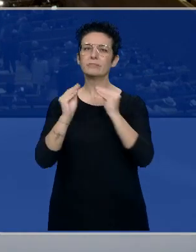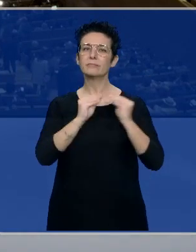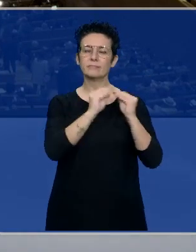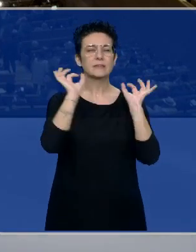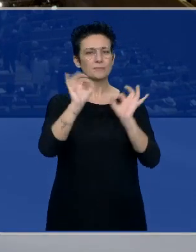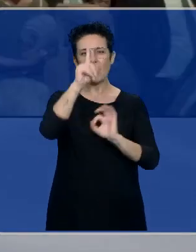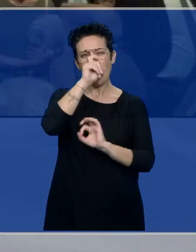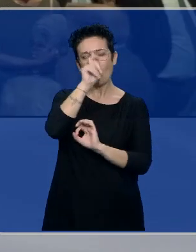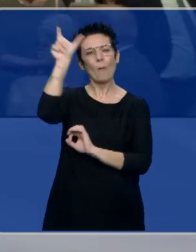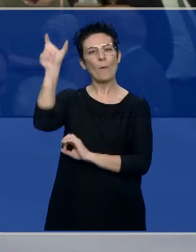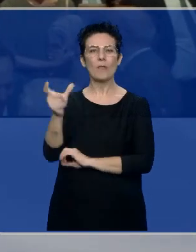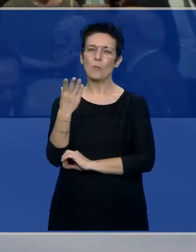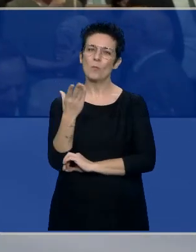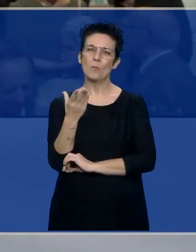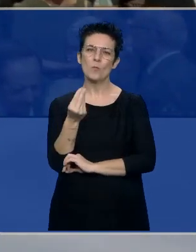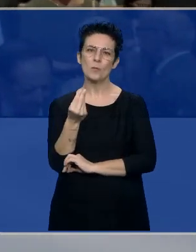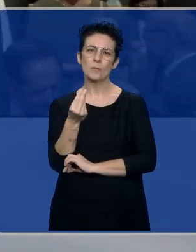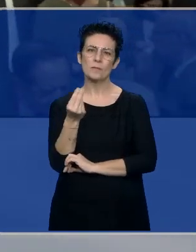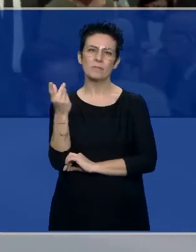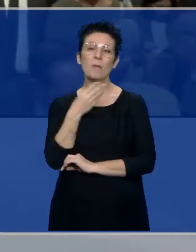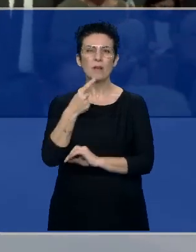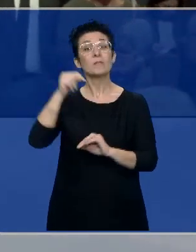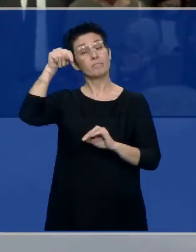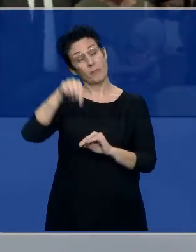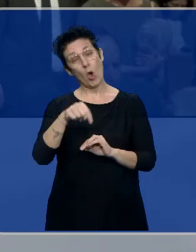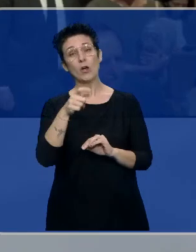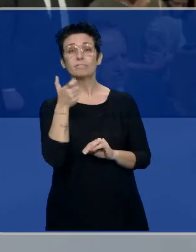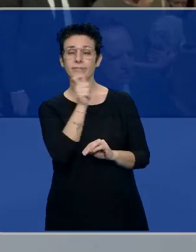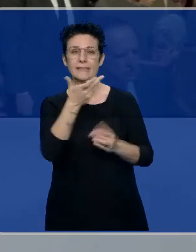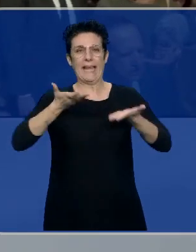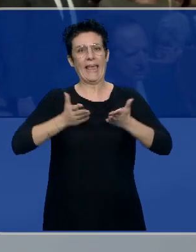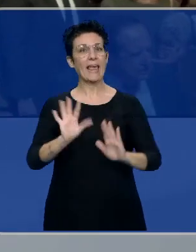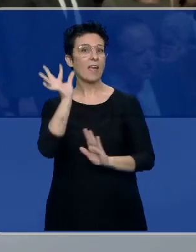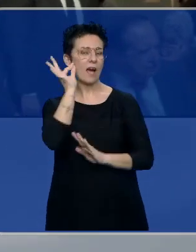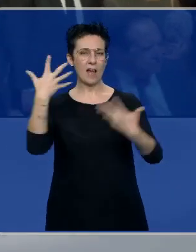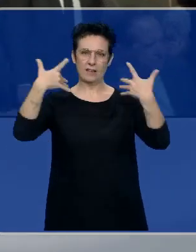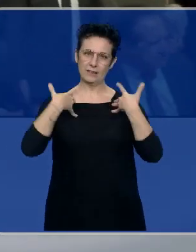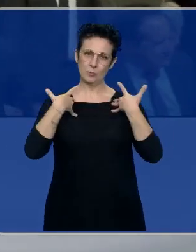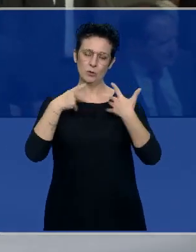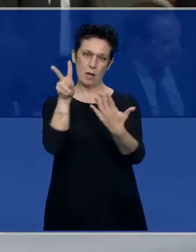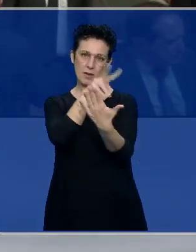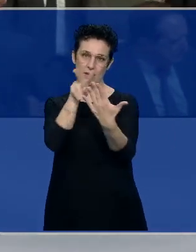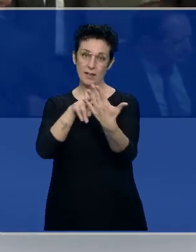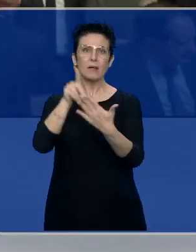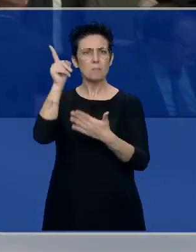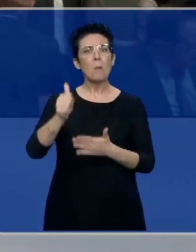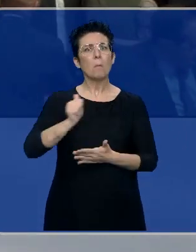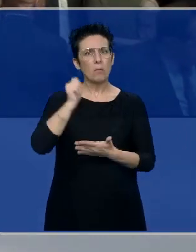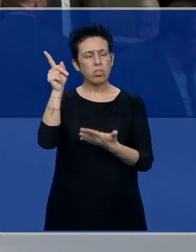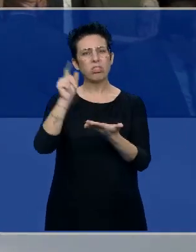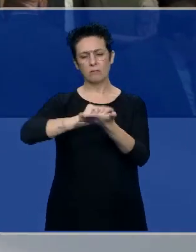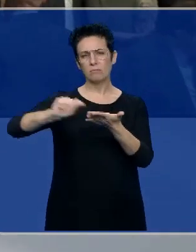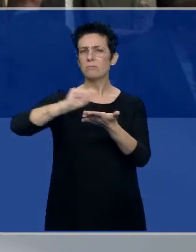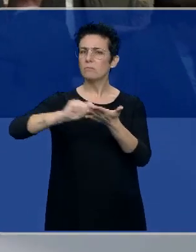tiene ese recuerdo de él, hoy será su hija la que lea el discurso, pero que él pudo escribir, y de hecho,